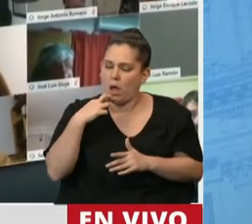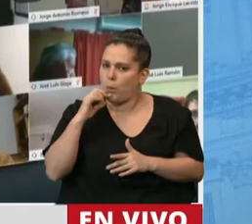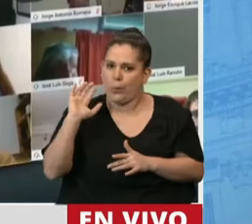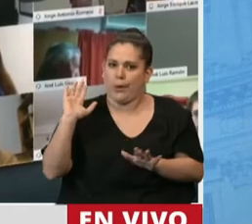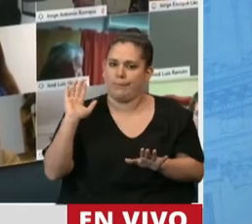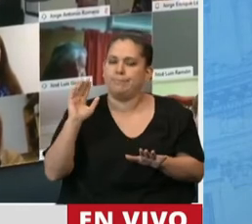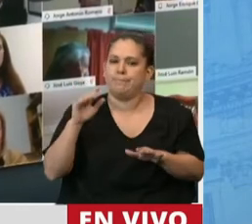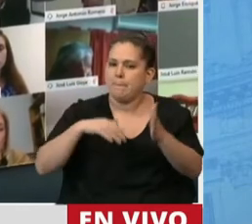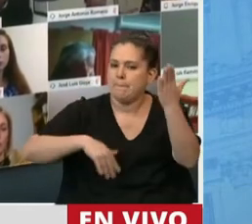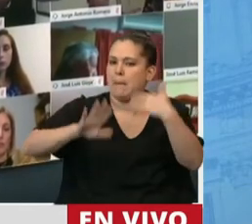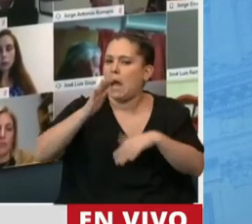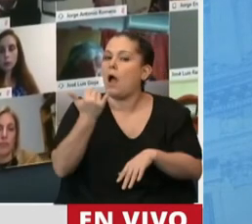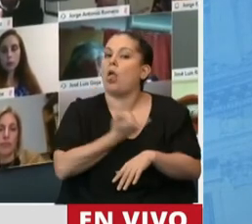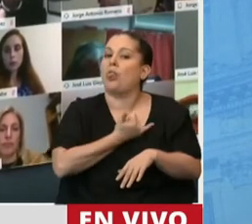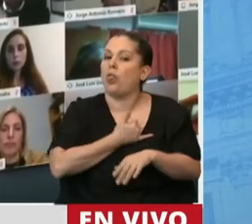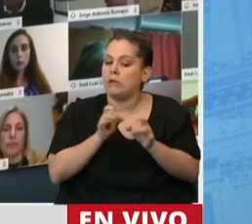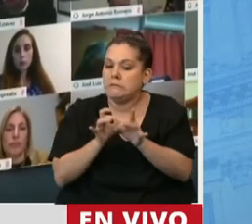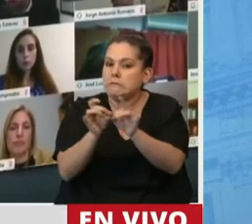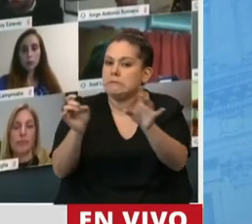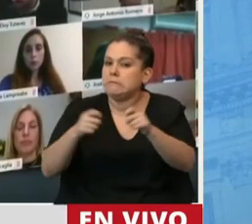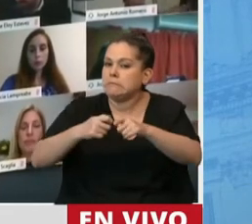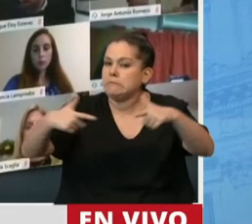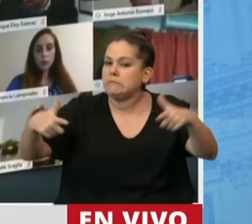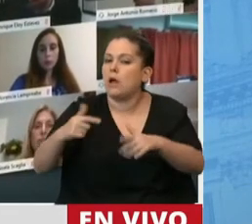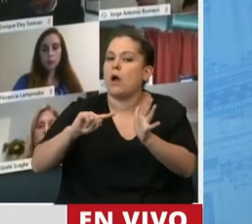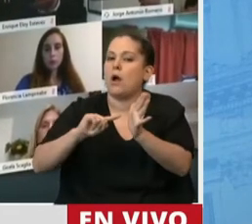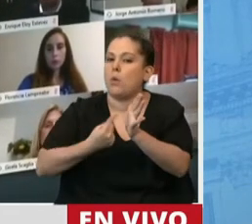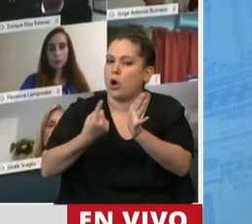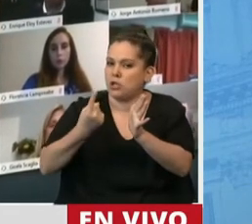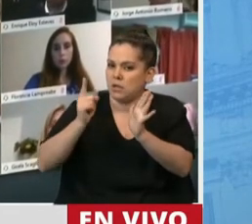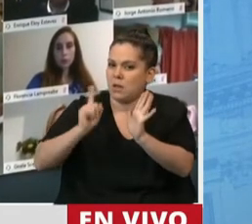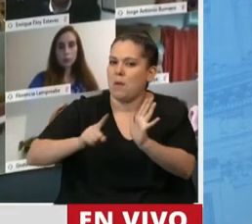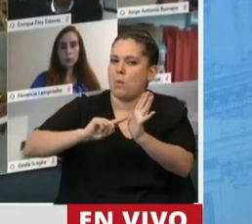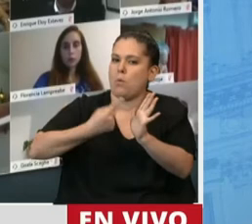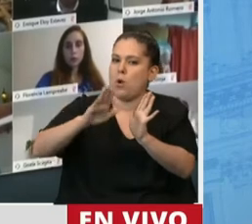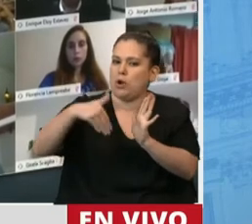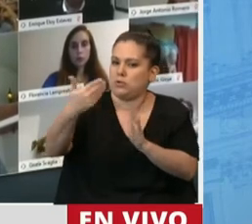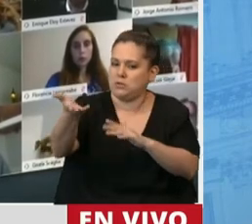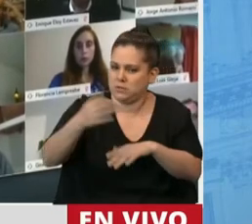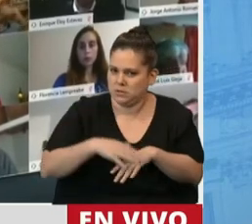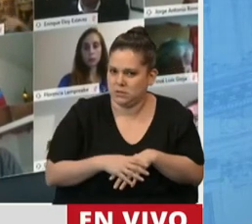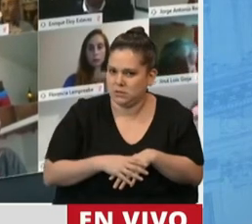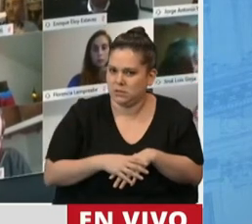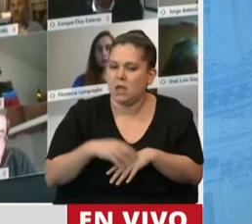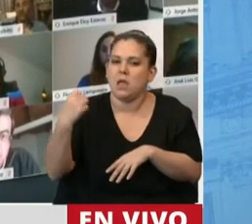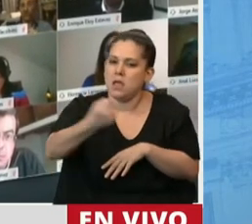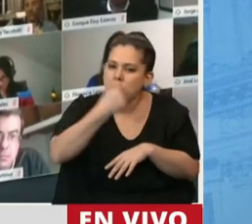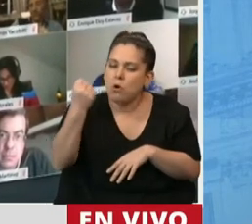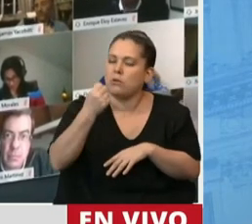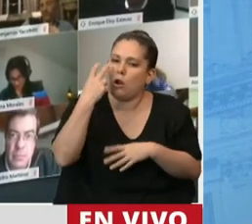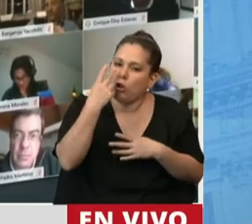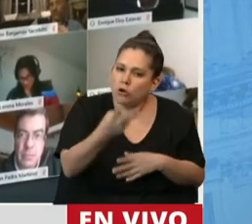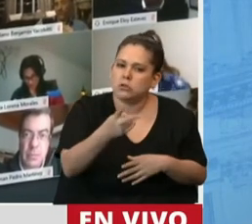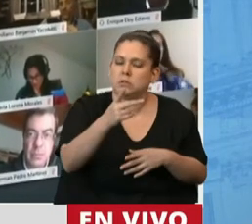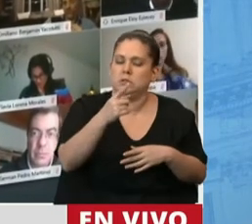lleno, sobre todo en el AMBA. Así que creo que revalorizar al Estado, revalorizar a las instituciones públicas,